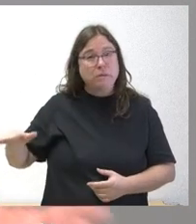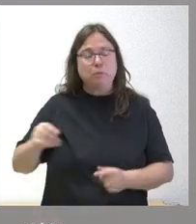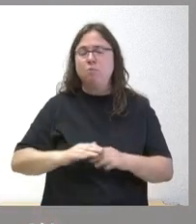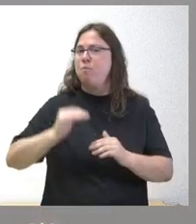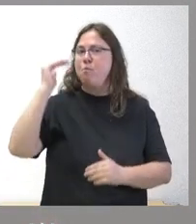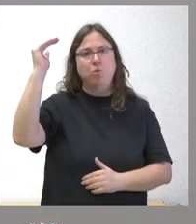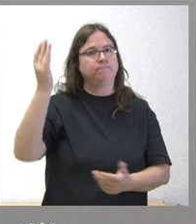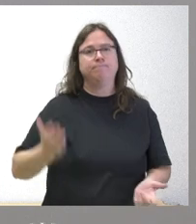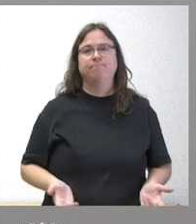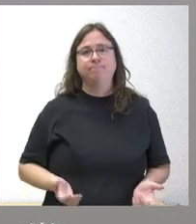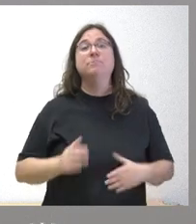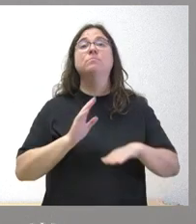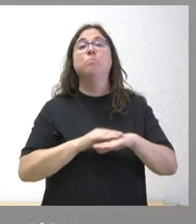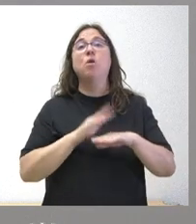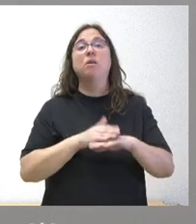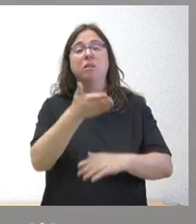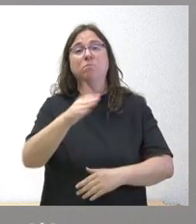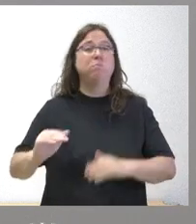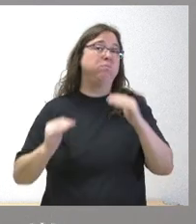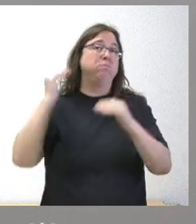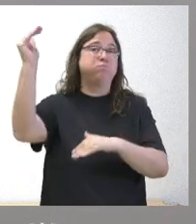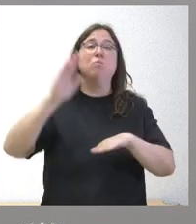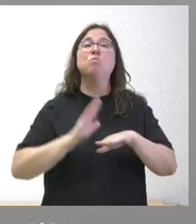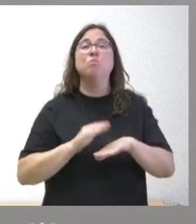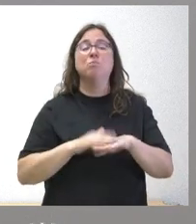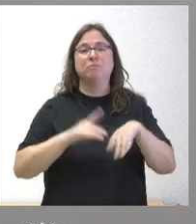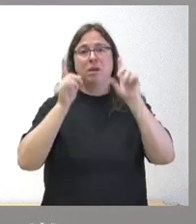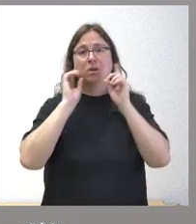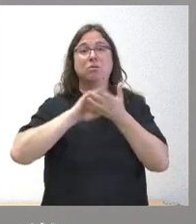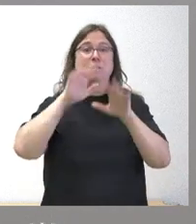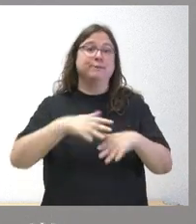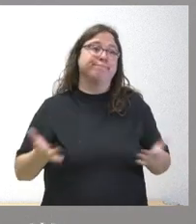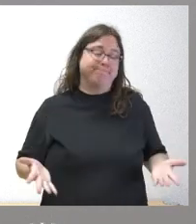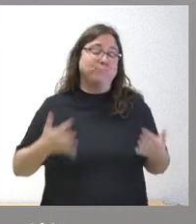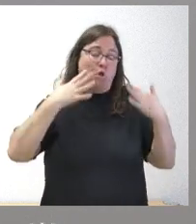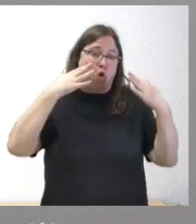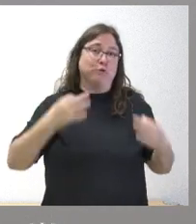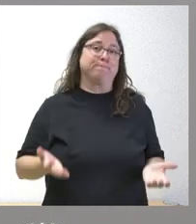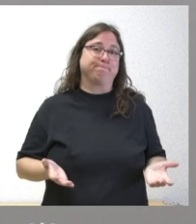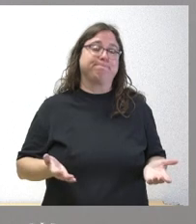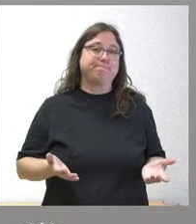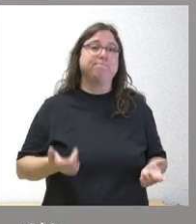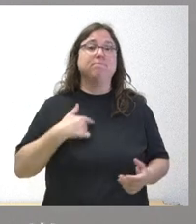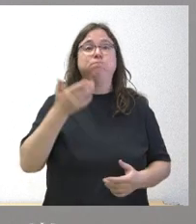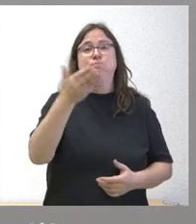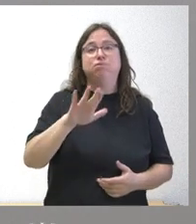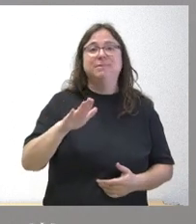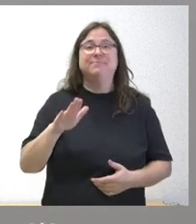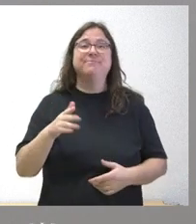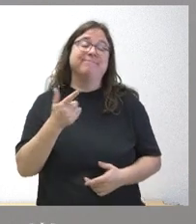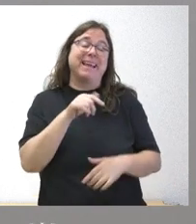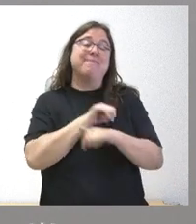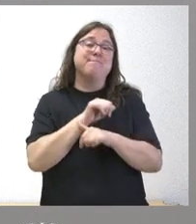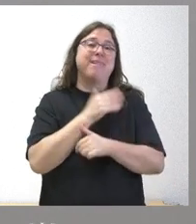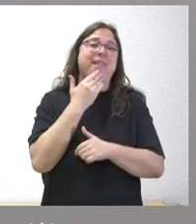muy alta ¿por qué es alta esa tasa de defunciones en el caso de Castilla y León? pues lógicamente la tasa de defunciones está muy ligada a la esperanza de